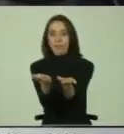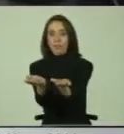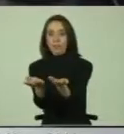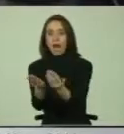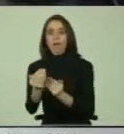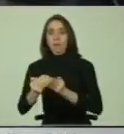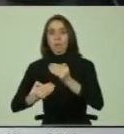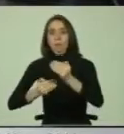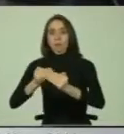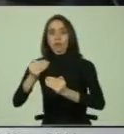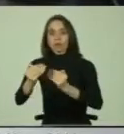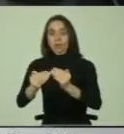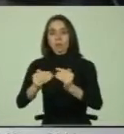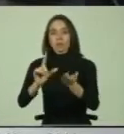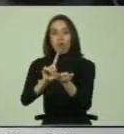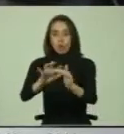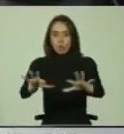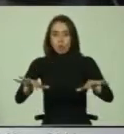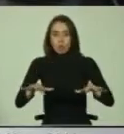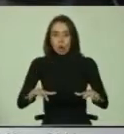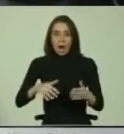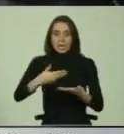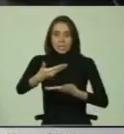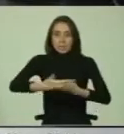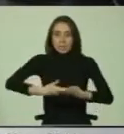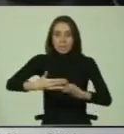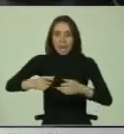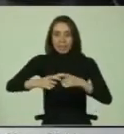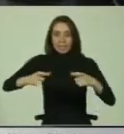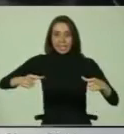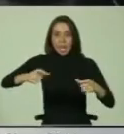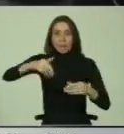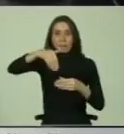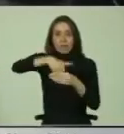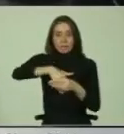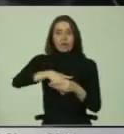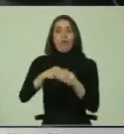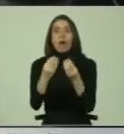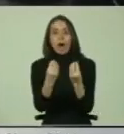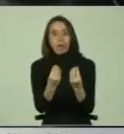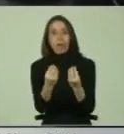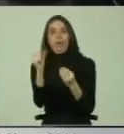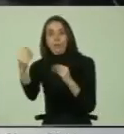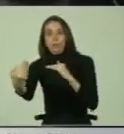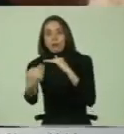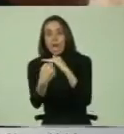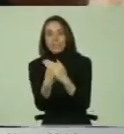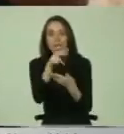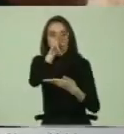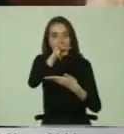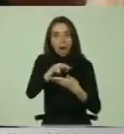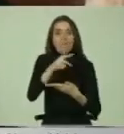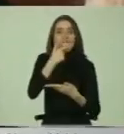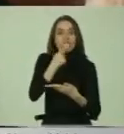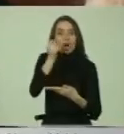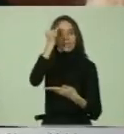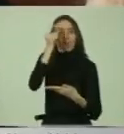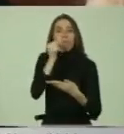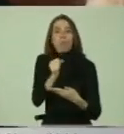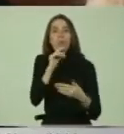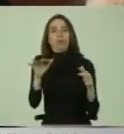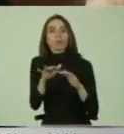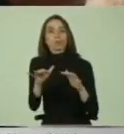procedimientos, instalaciones y materiales electorales adecuados, accesibles, fáciles de entender y utilizar.